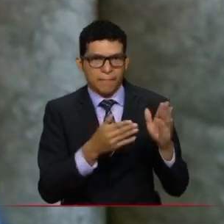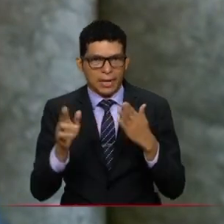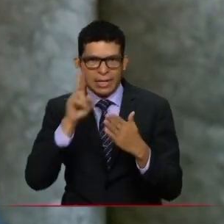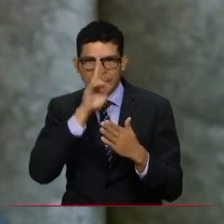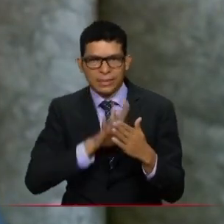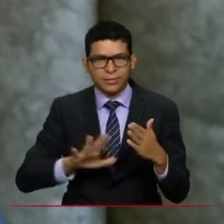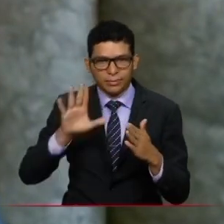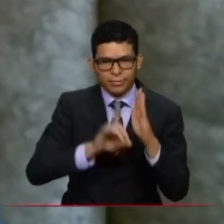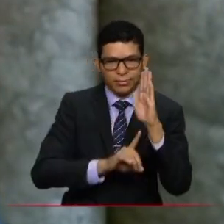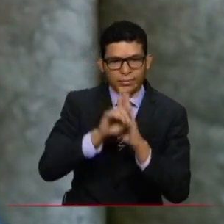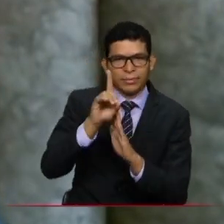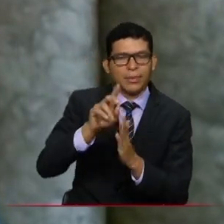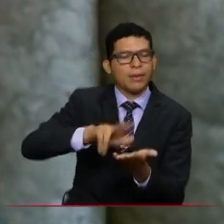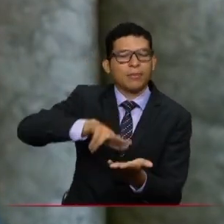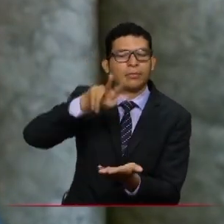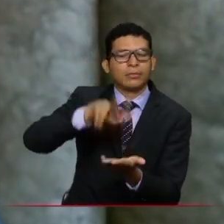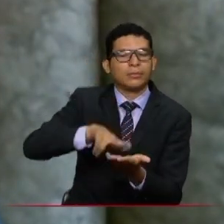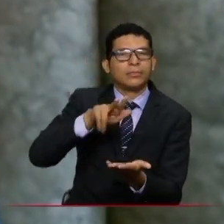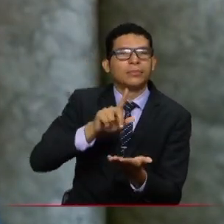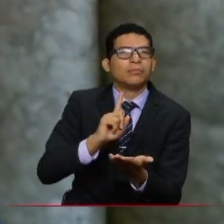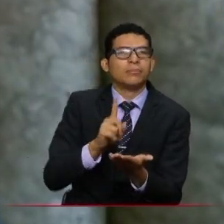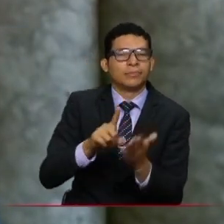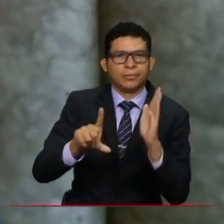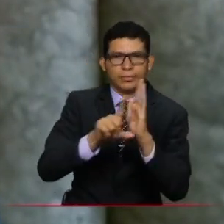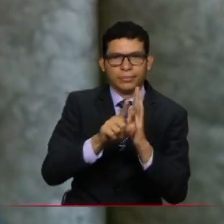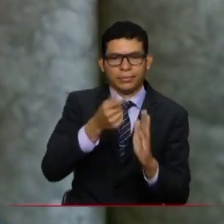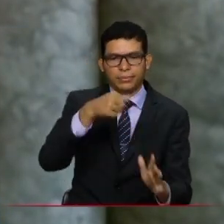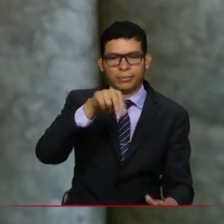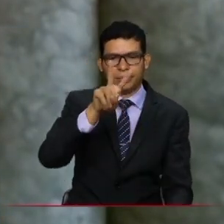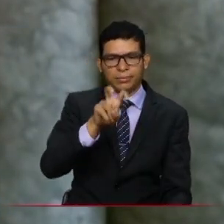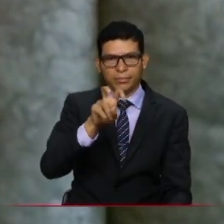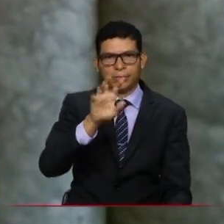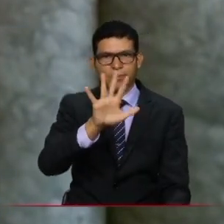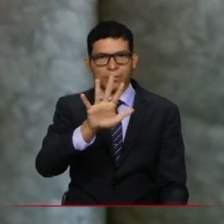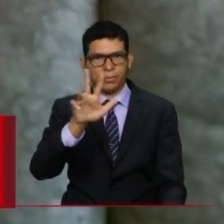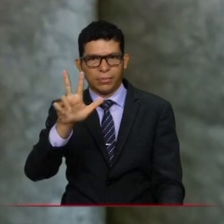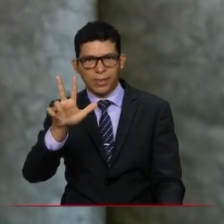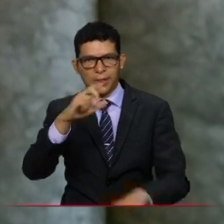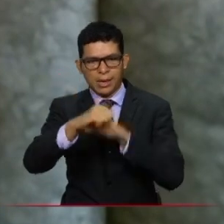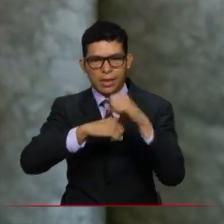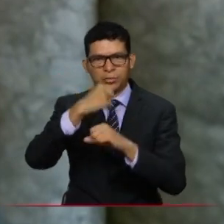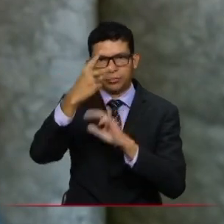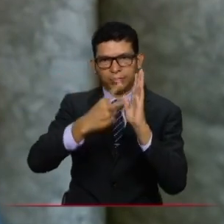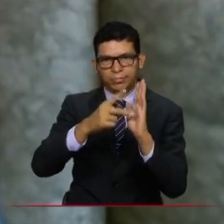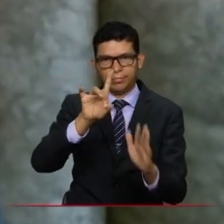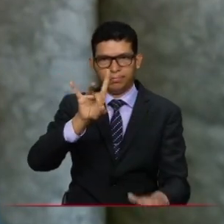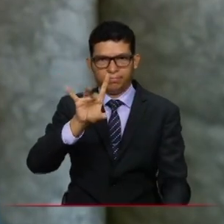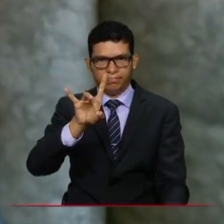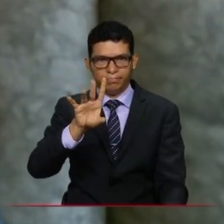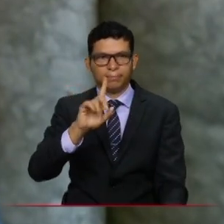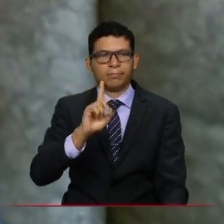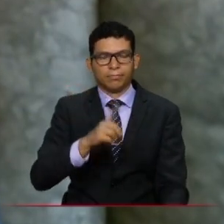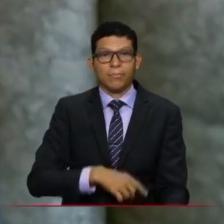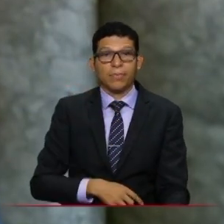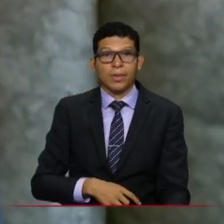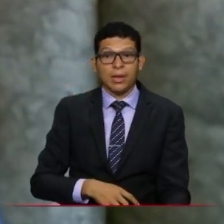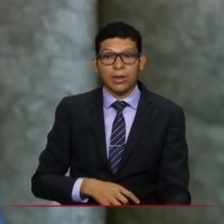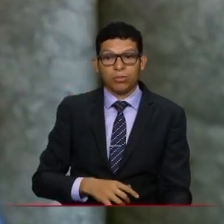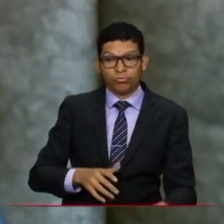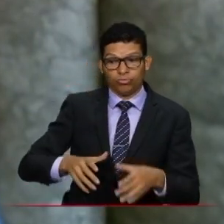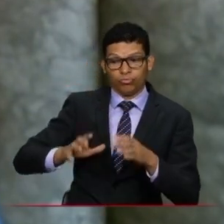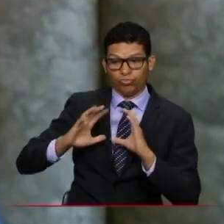de Desarrollo que fue aprobado con la Ley 1753 del 2015. El Congreso